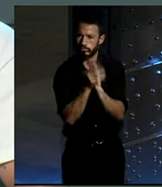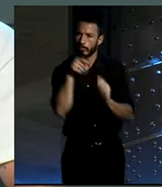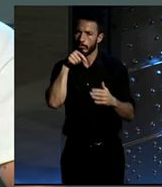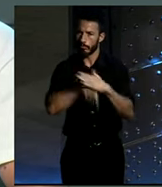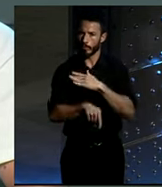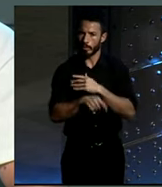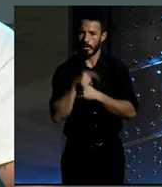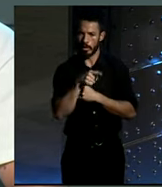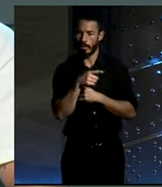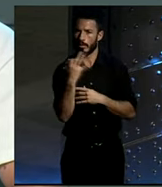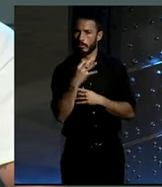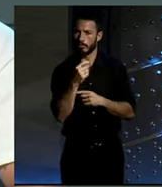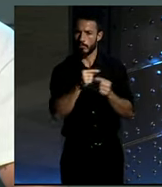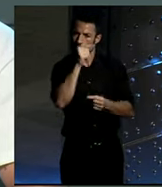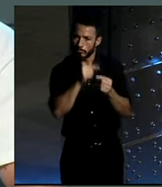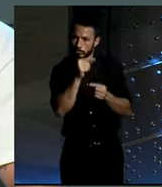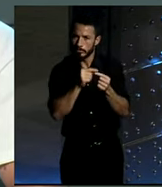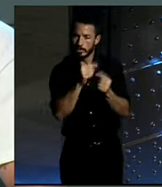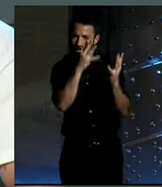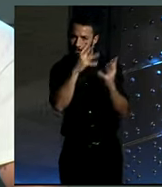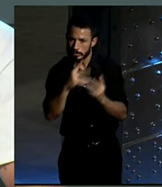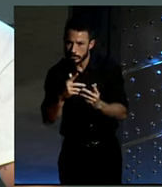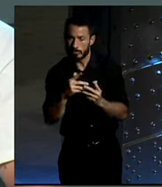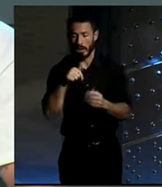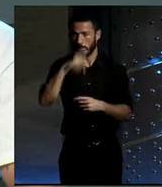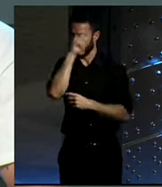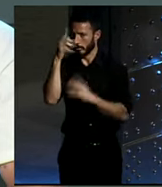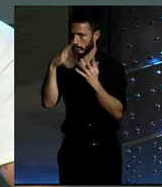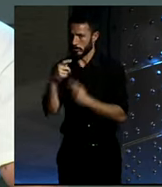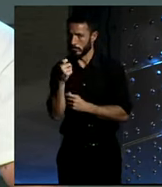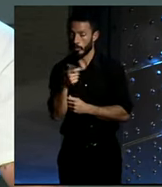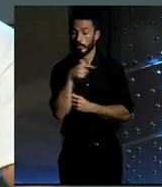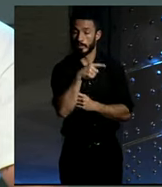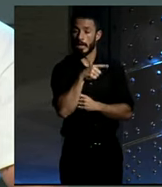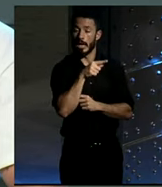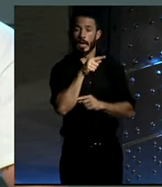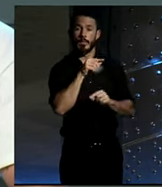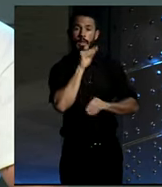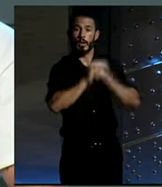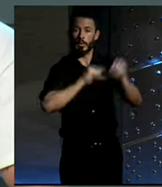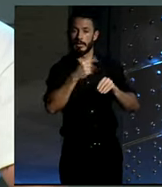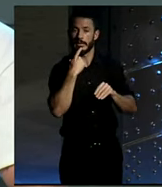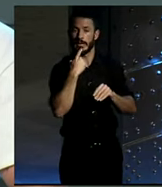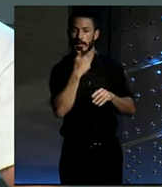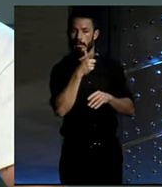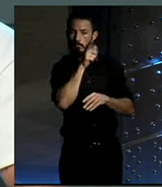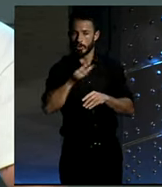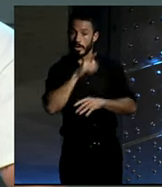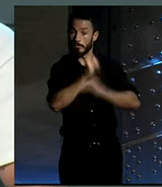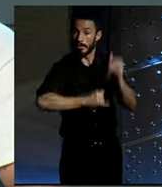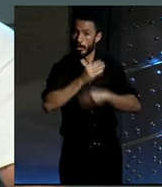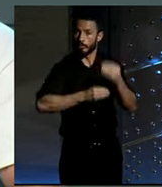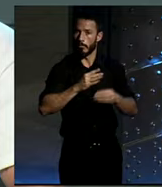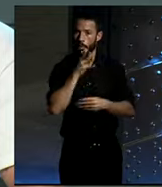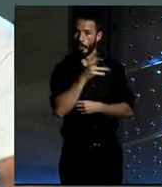que hacen mediciones, no como en Madrid, que no se hacen mediciones de casi nada, las encuestas dicen que la gente va en bicicleta porque es lo más útil, lo más conveniente.